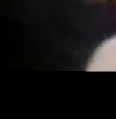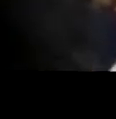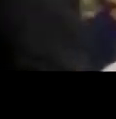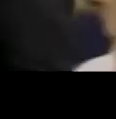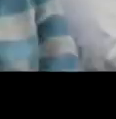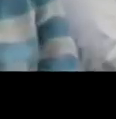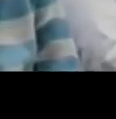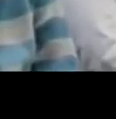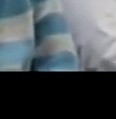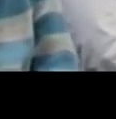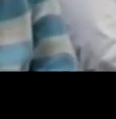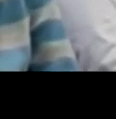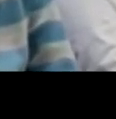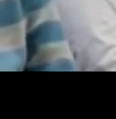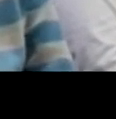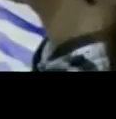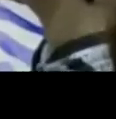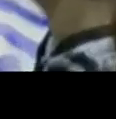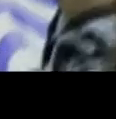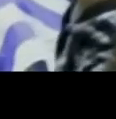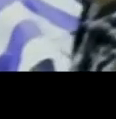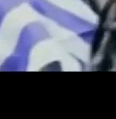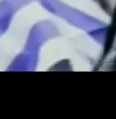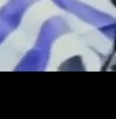Hay celestia,